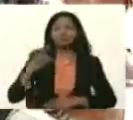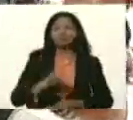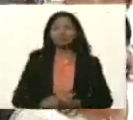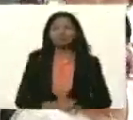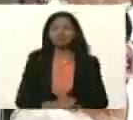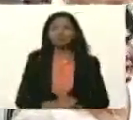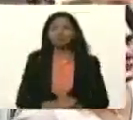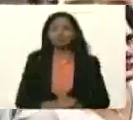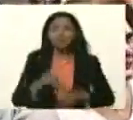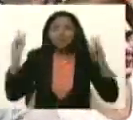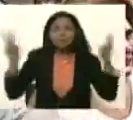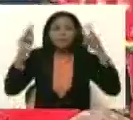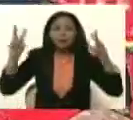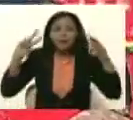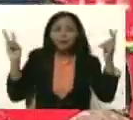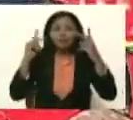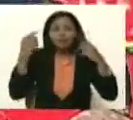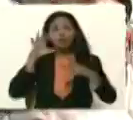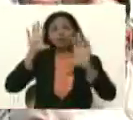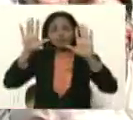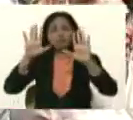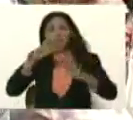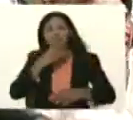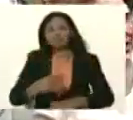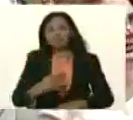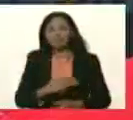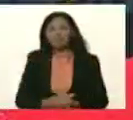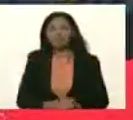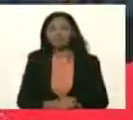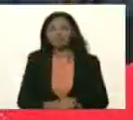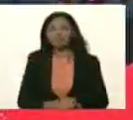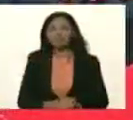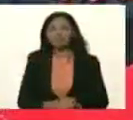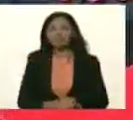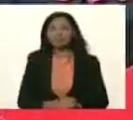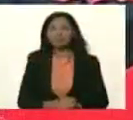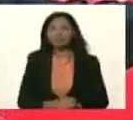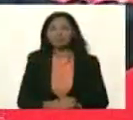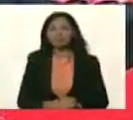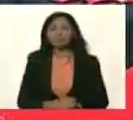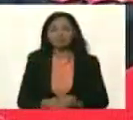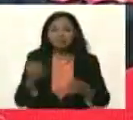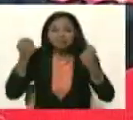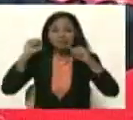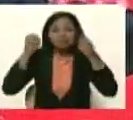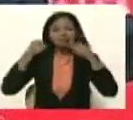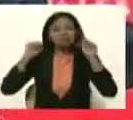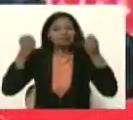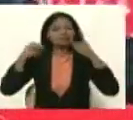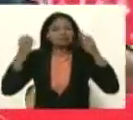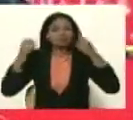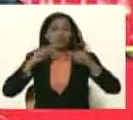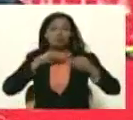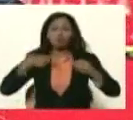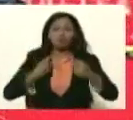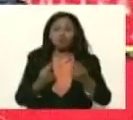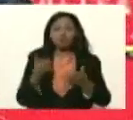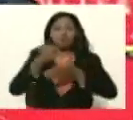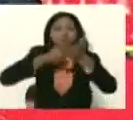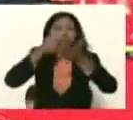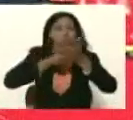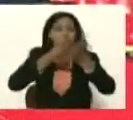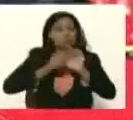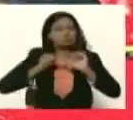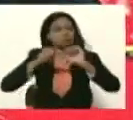viva la victoria del 10 de diciembre y preparémonos para nuevas batallas